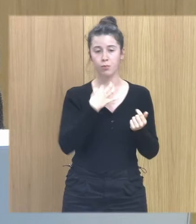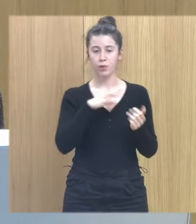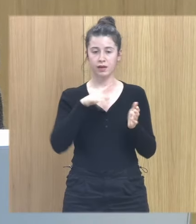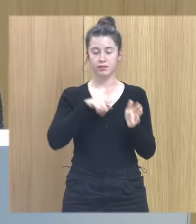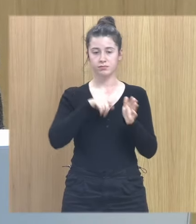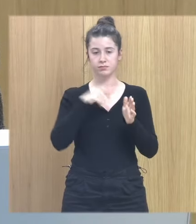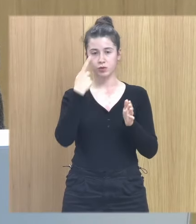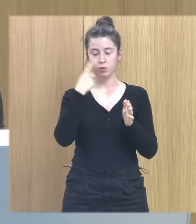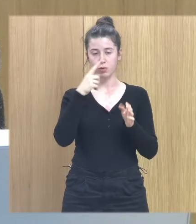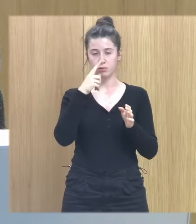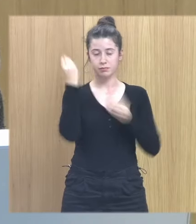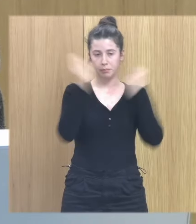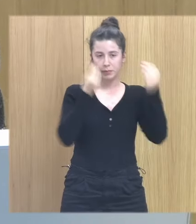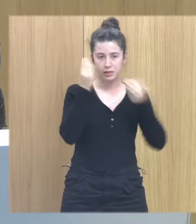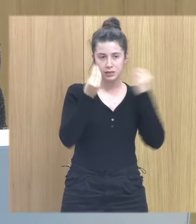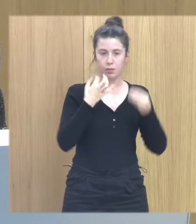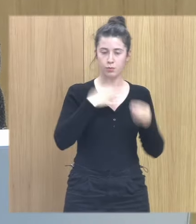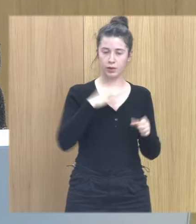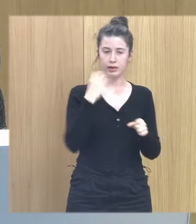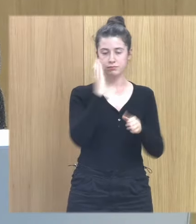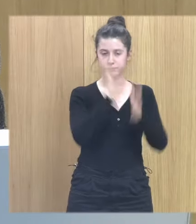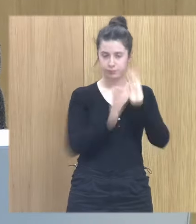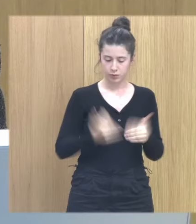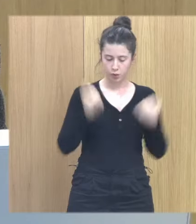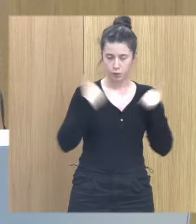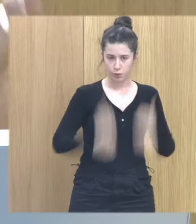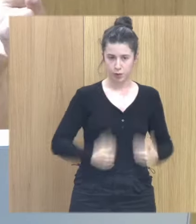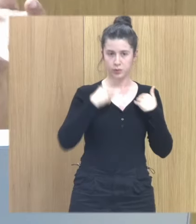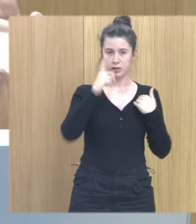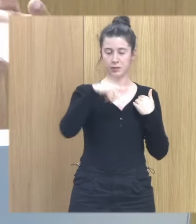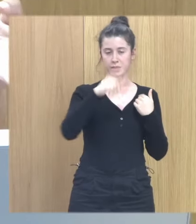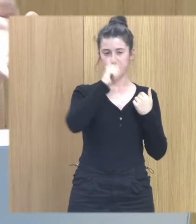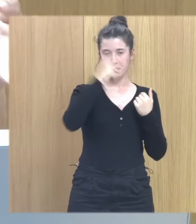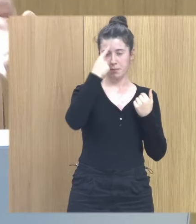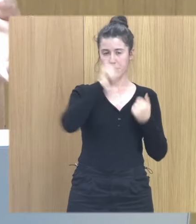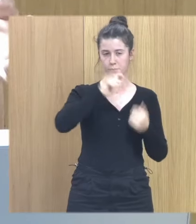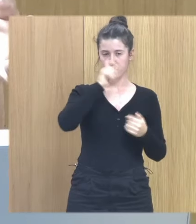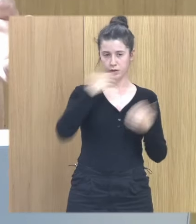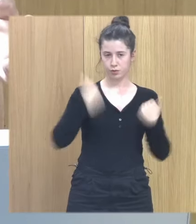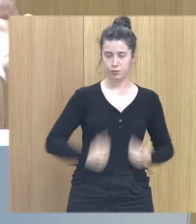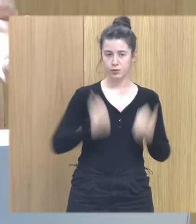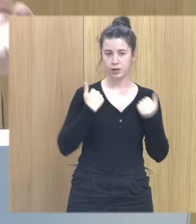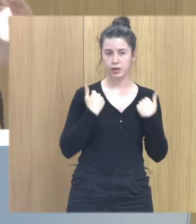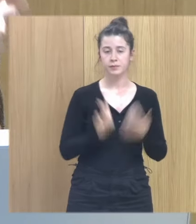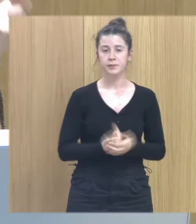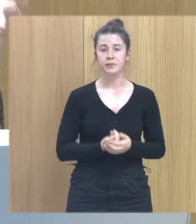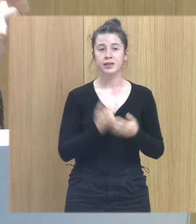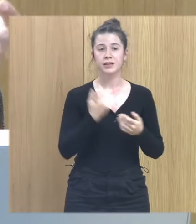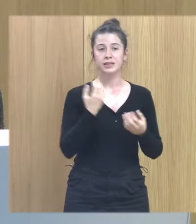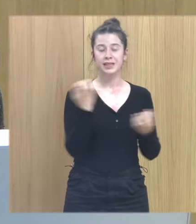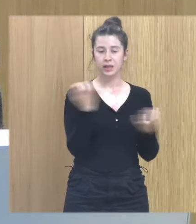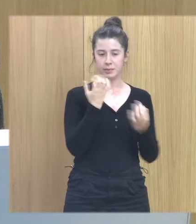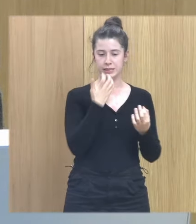trabajar el cuerpo y la memoria corporal que la persona tiene ¿qué pasa si el abuso llega después?